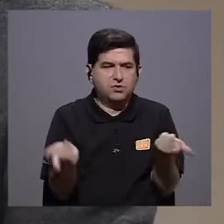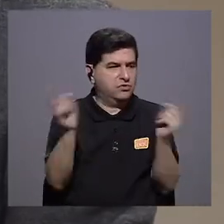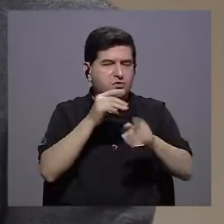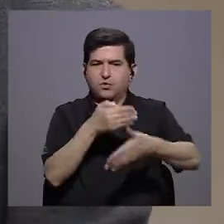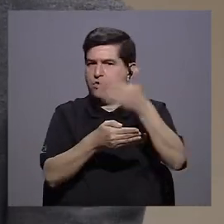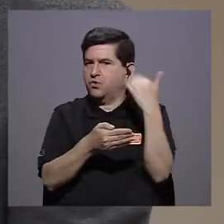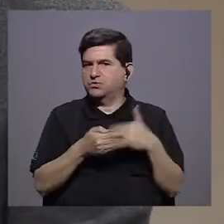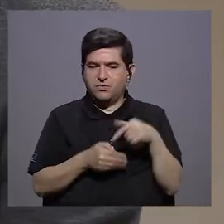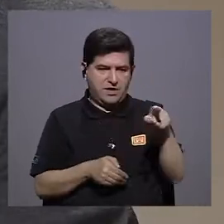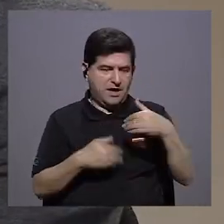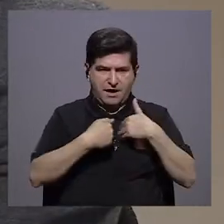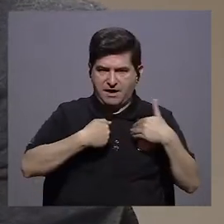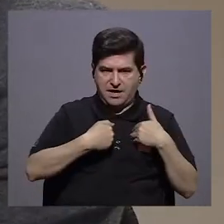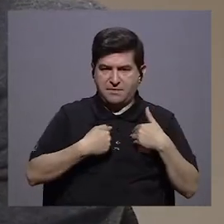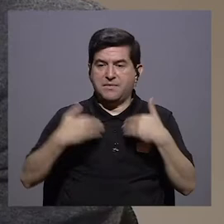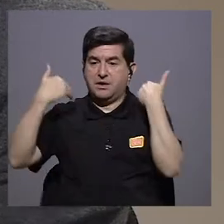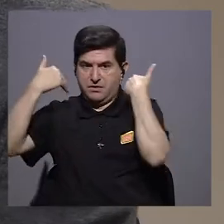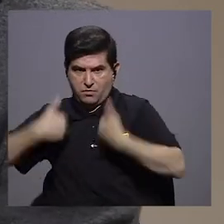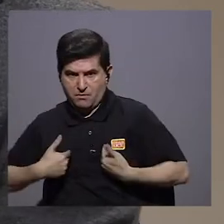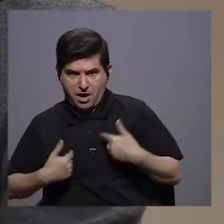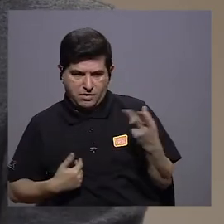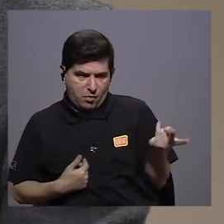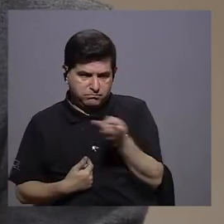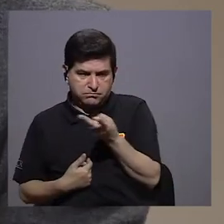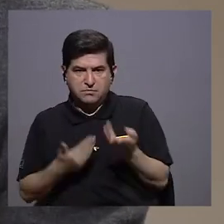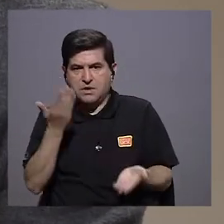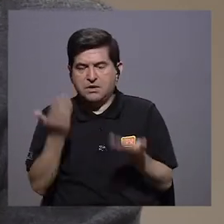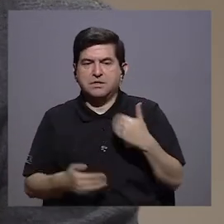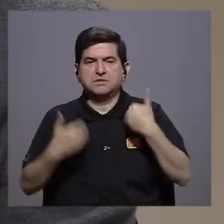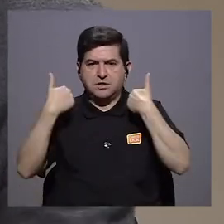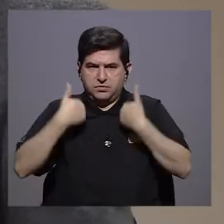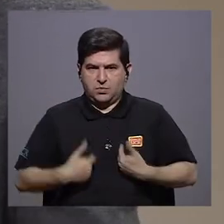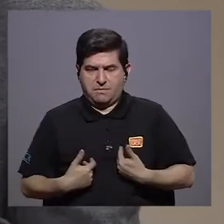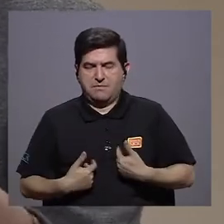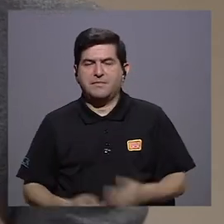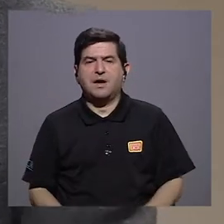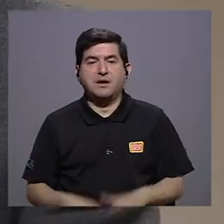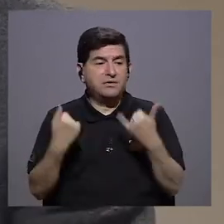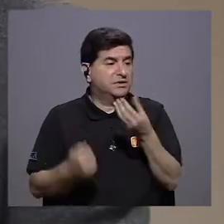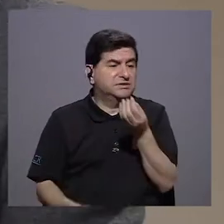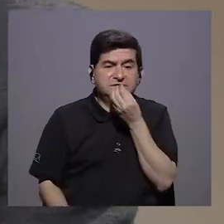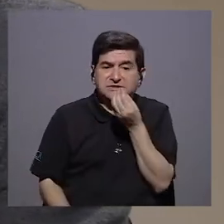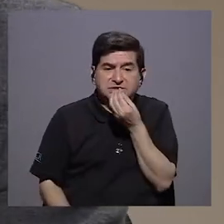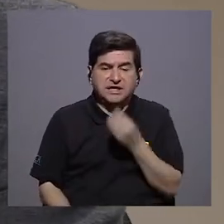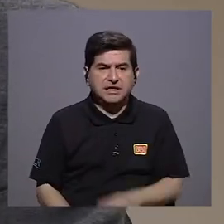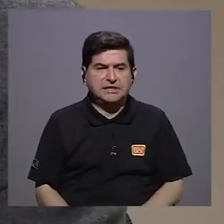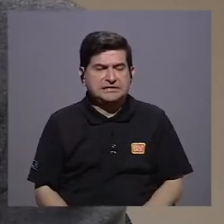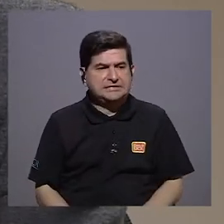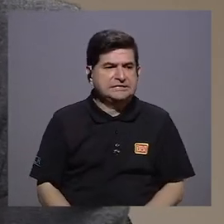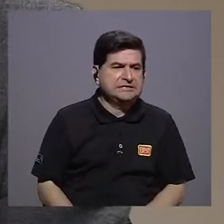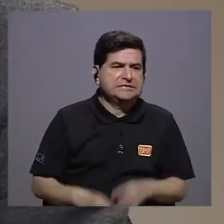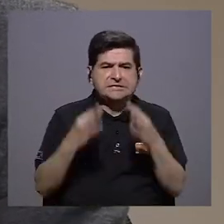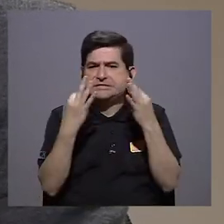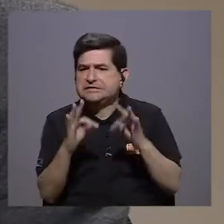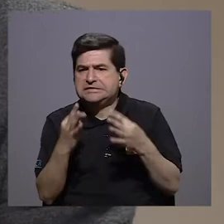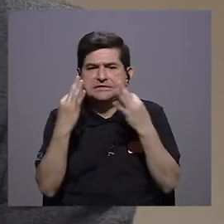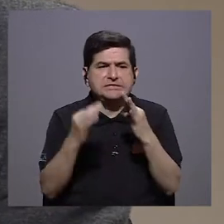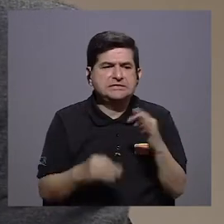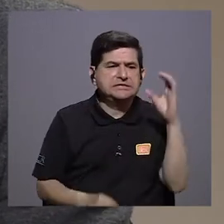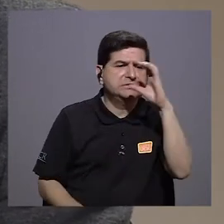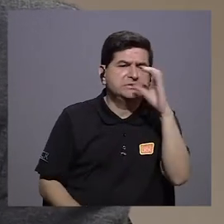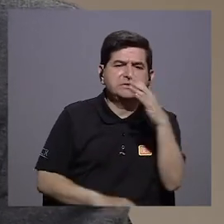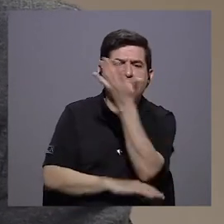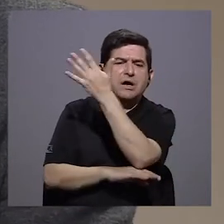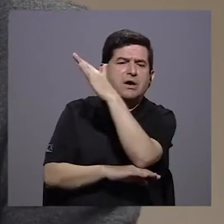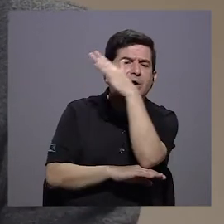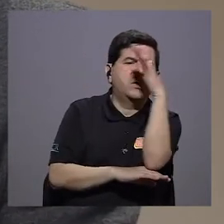daba antes entre ese animal y el humano, tal vez un humano que ya no tiene que comer y cada vez tiene que ir más al bosque a